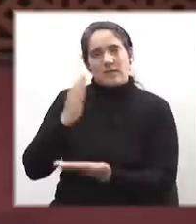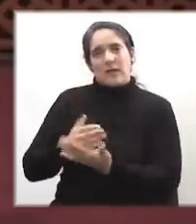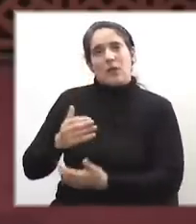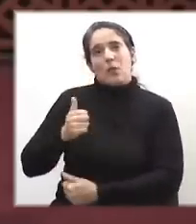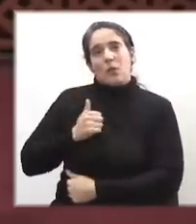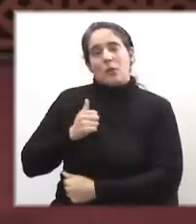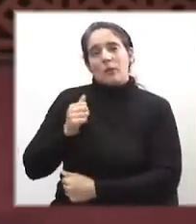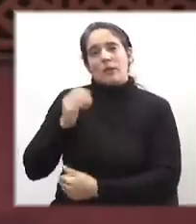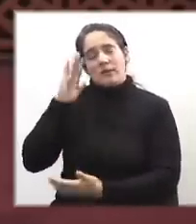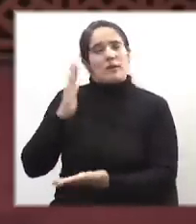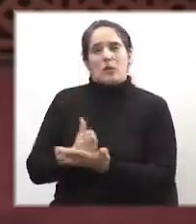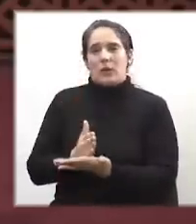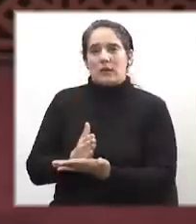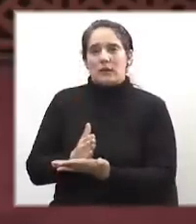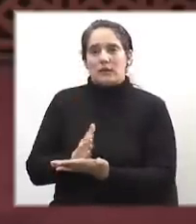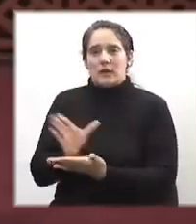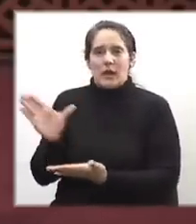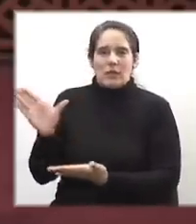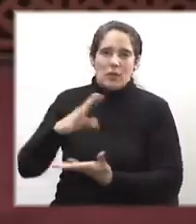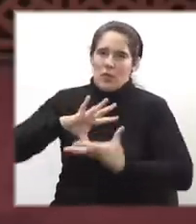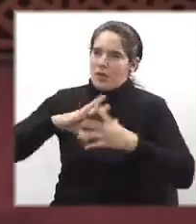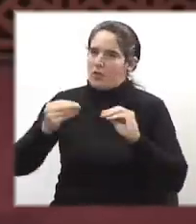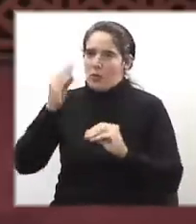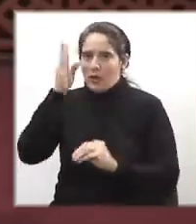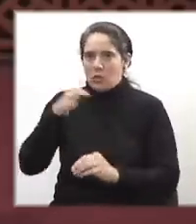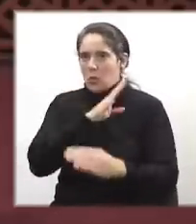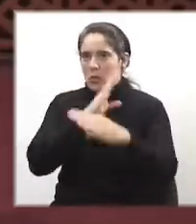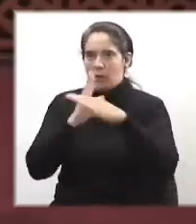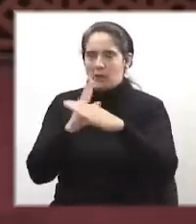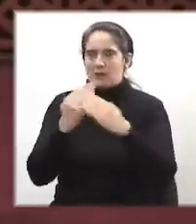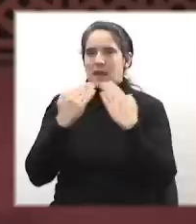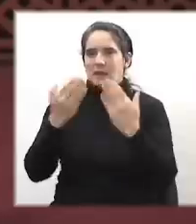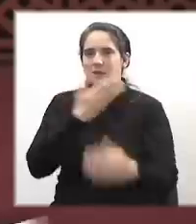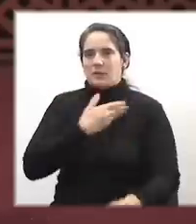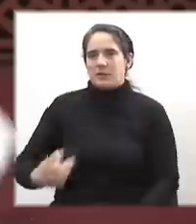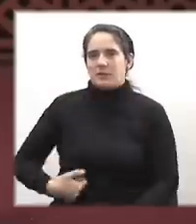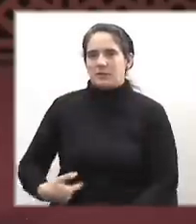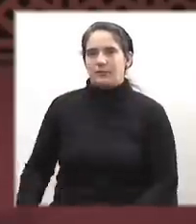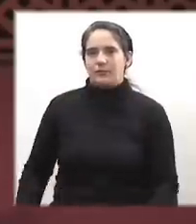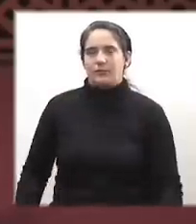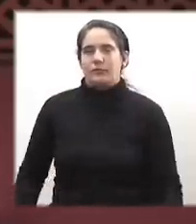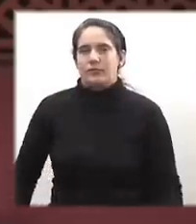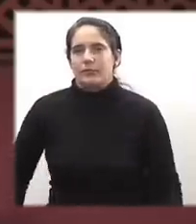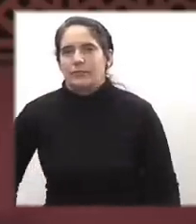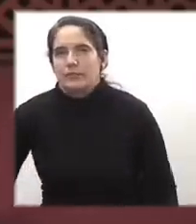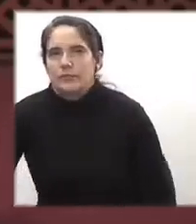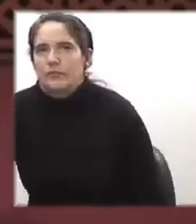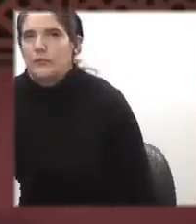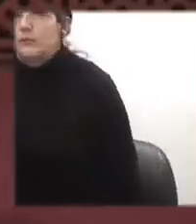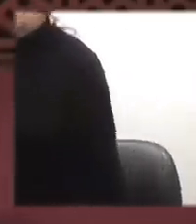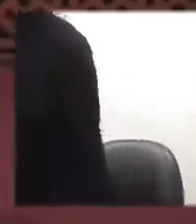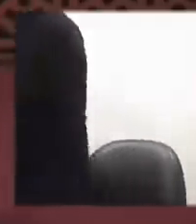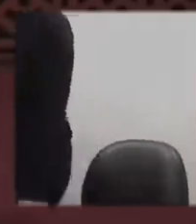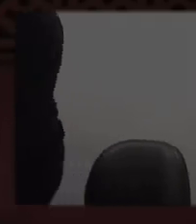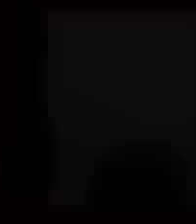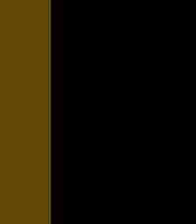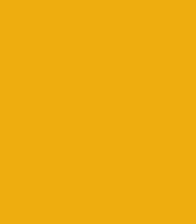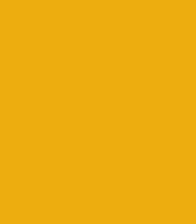en todas sus formas. Gracias, señora Presidenta. ¡Gracias!